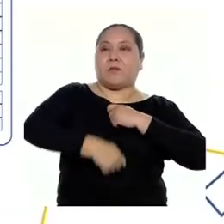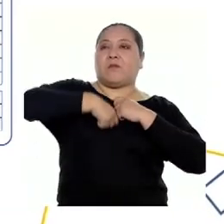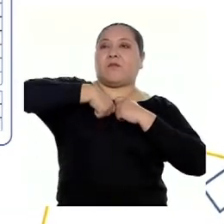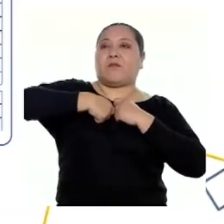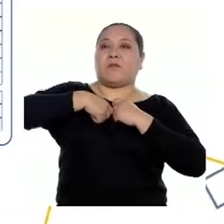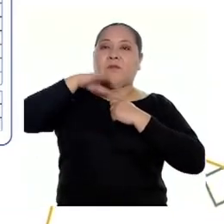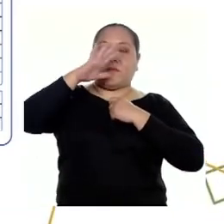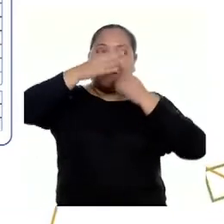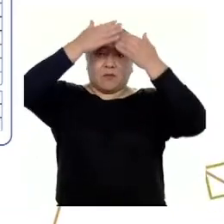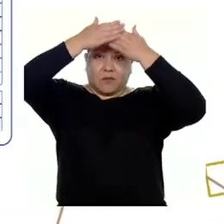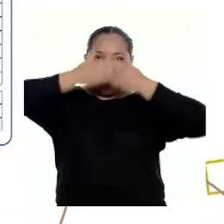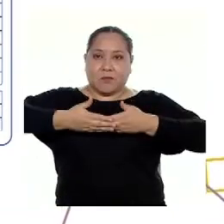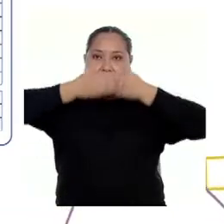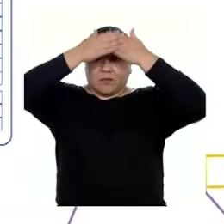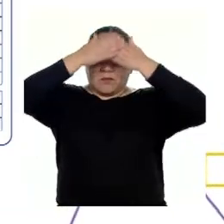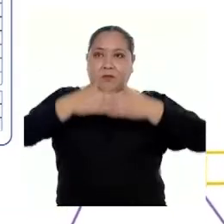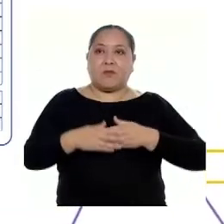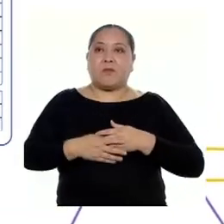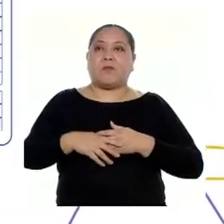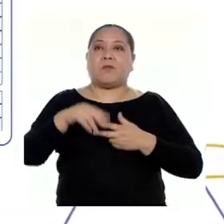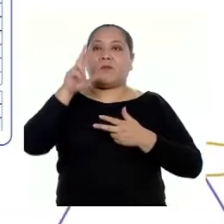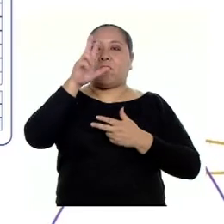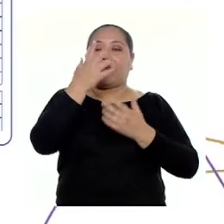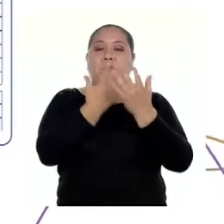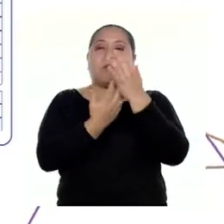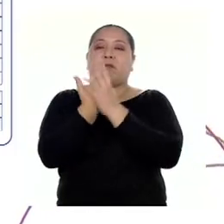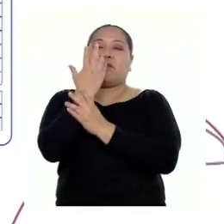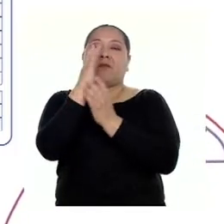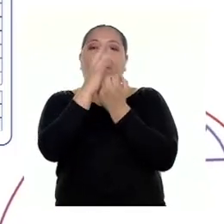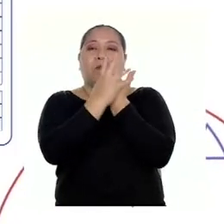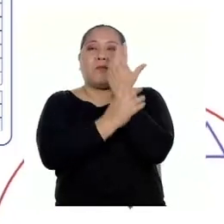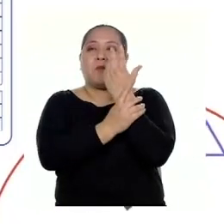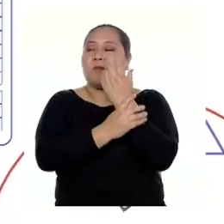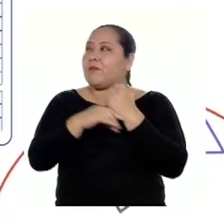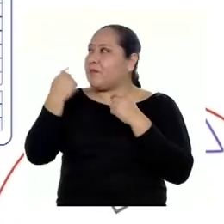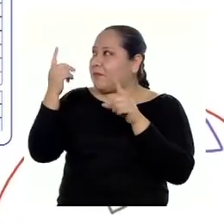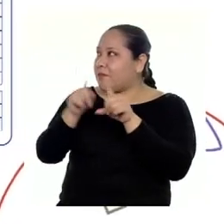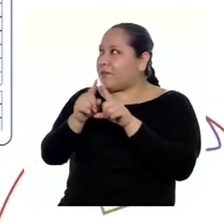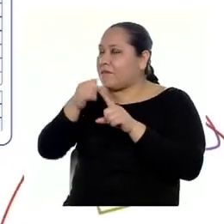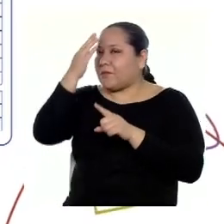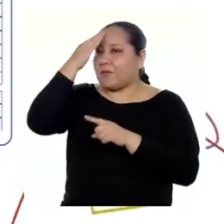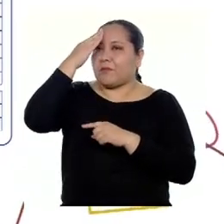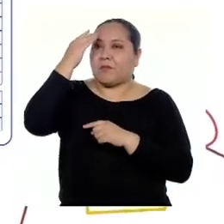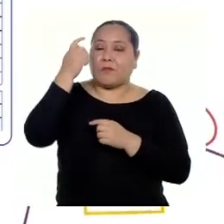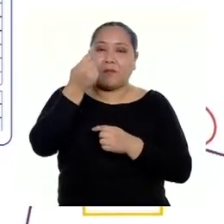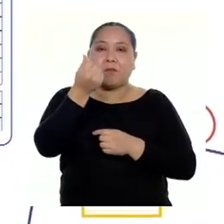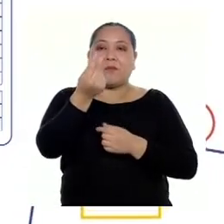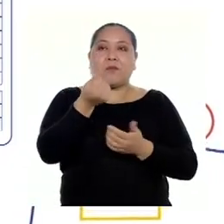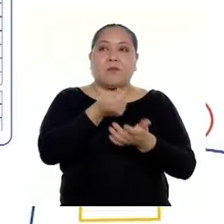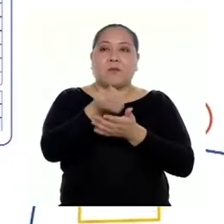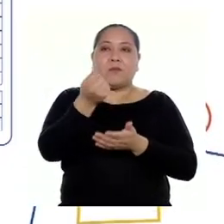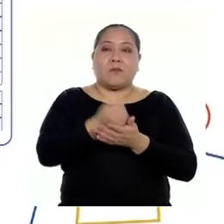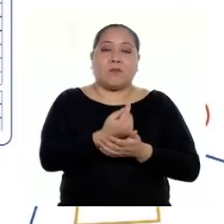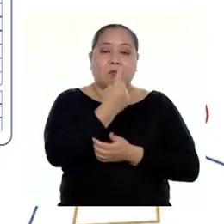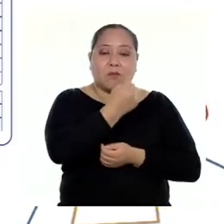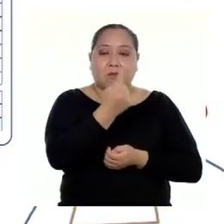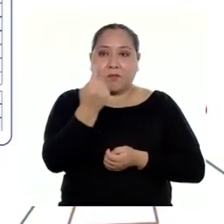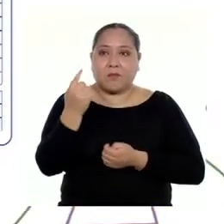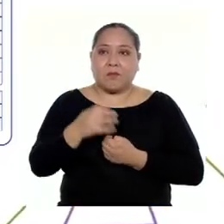cinco protectores faciales y tres guantes. También sabemos los precios de cada uno de estos artículos.